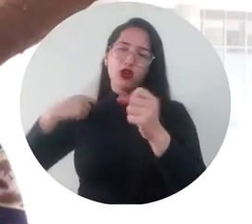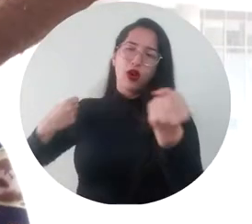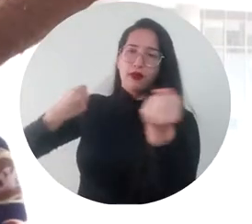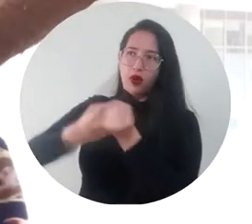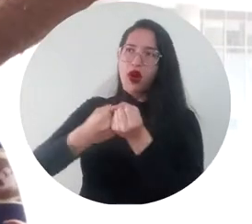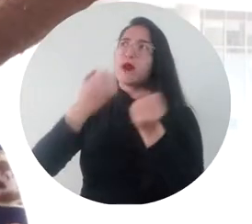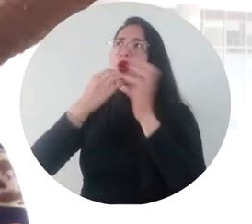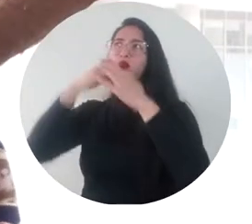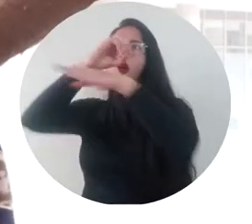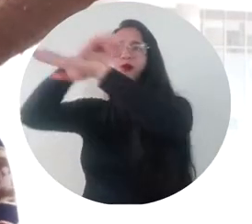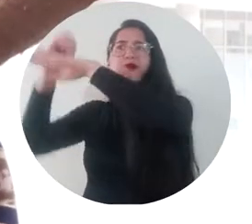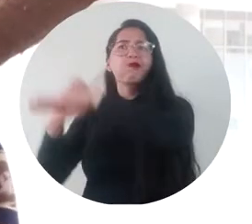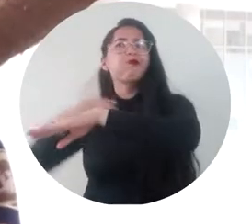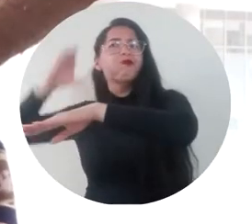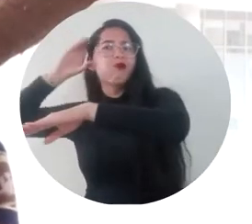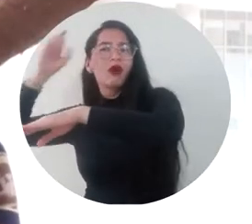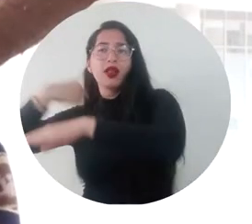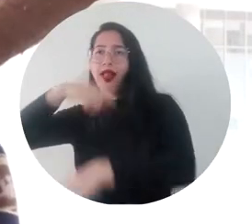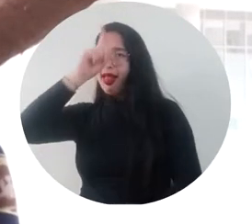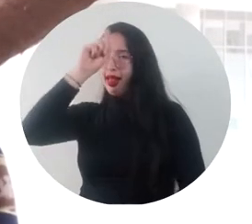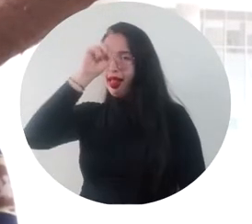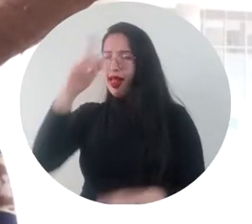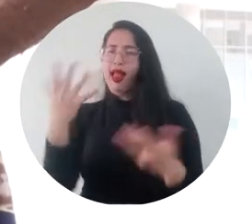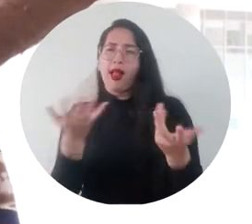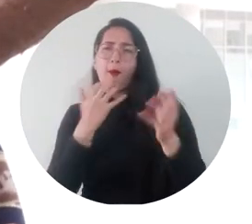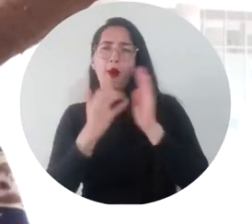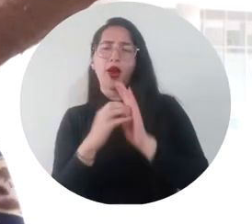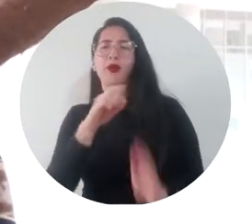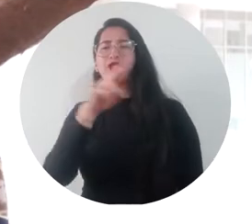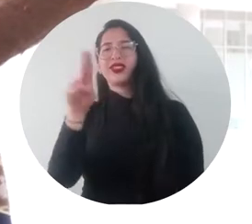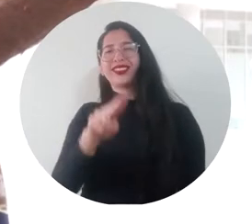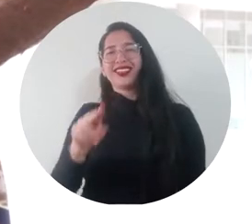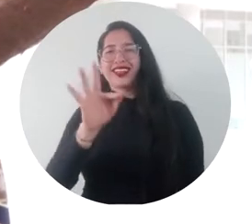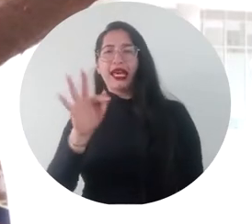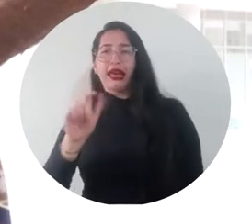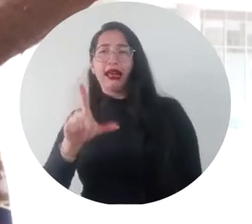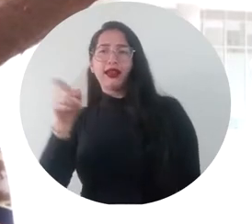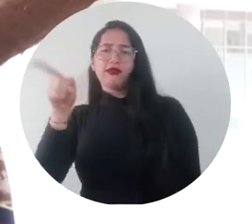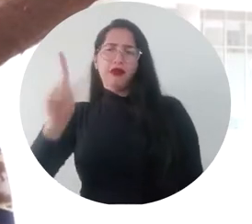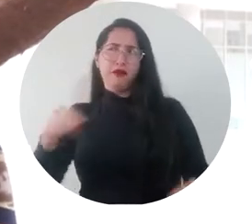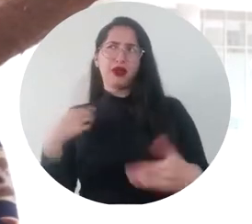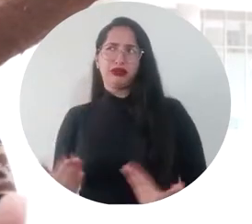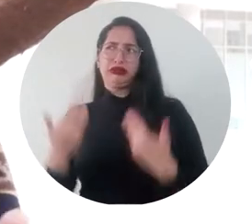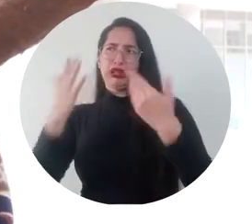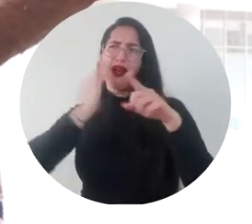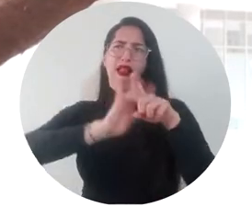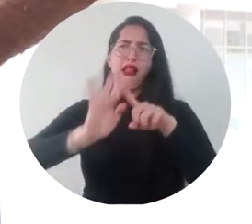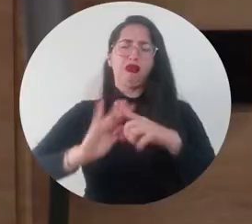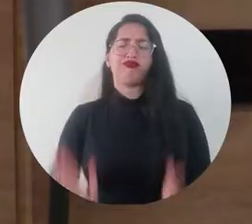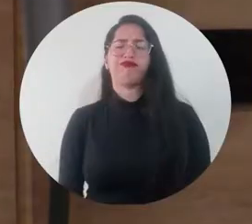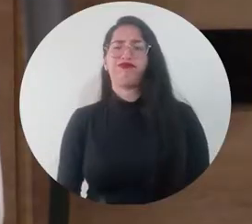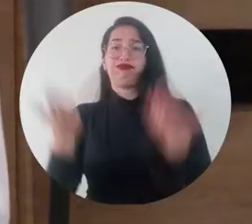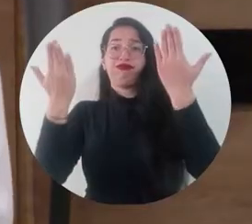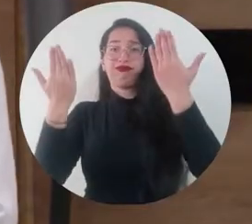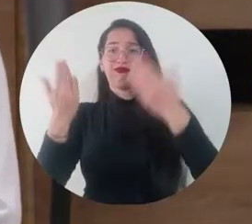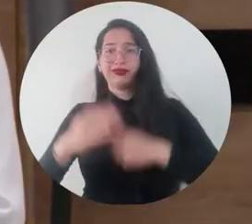la FAO y por supuesto organismos de Alemania como el ZTM